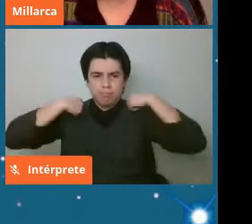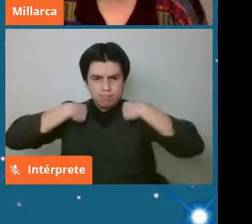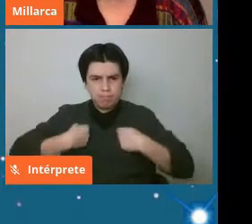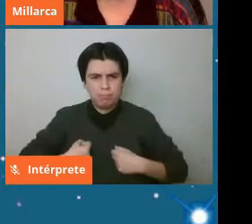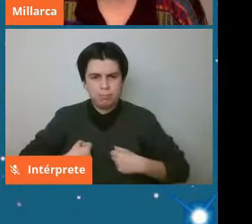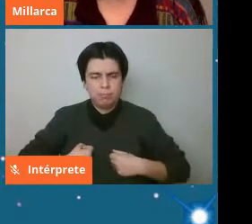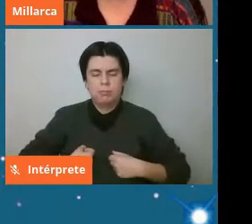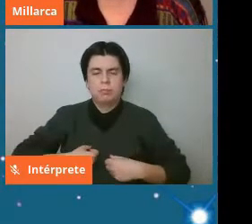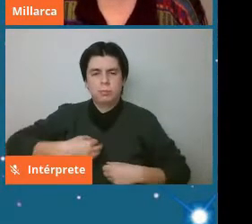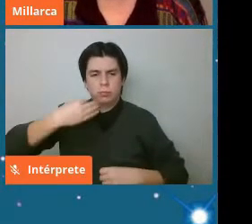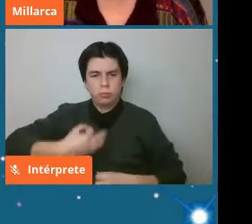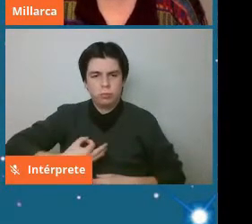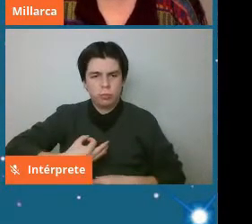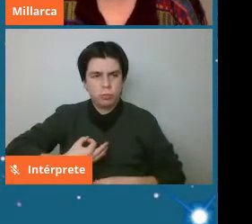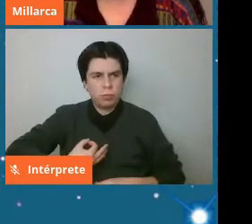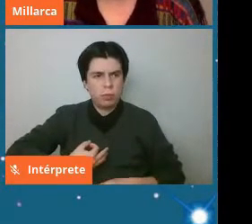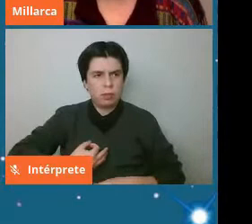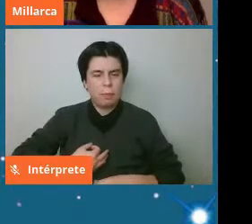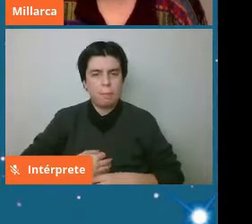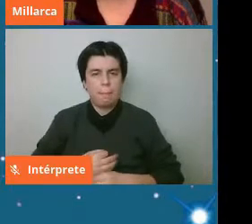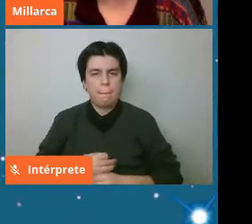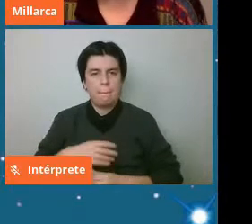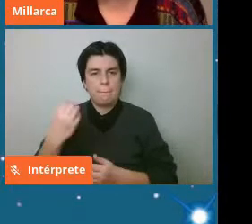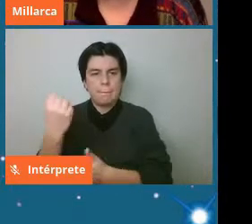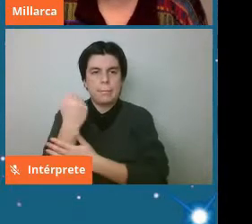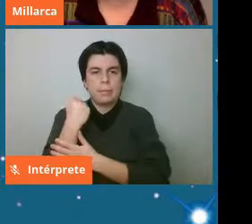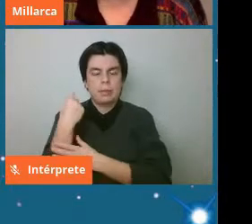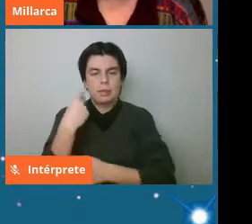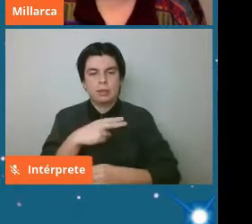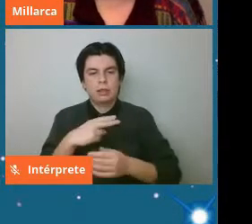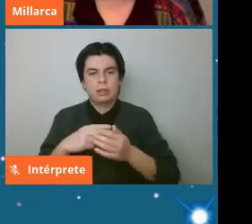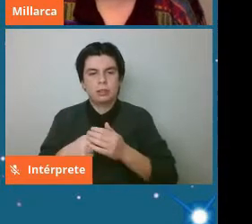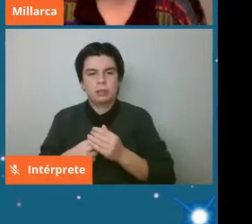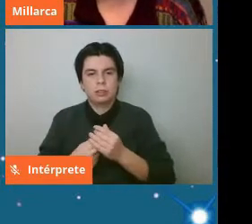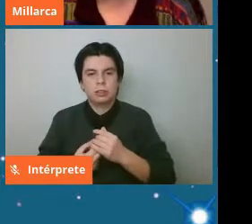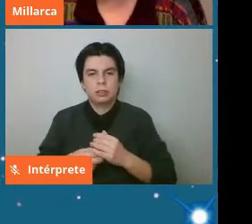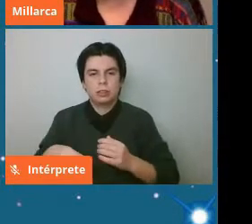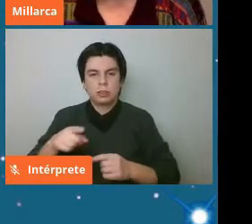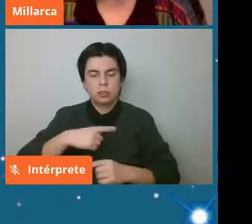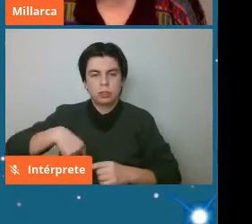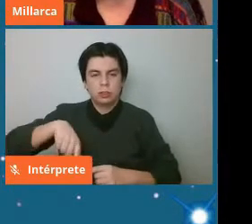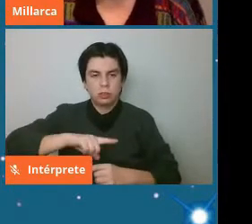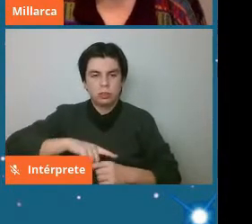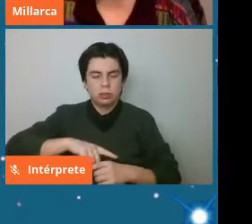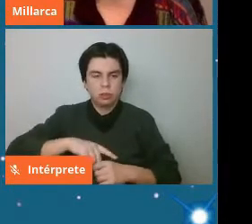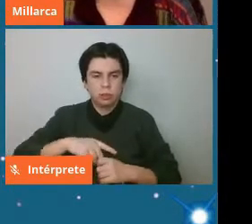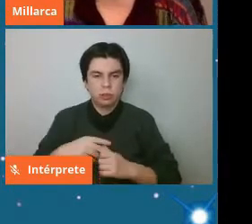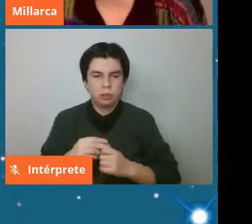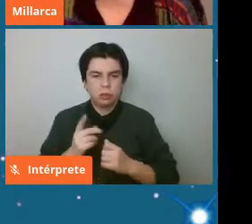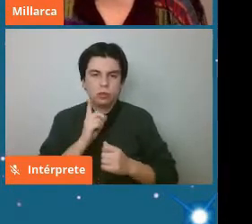problemática que tenemos con un recurso natural que es patrimonio de la humanidad